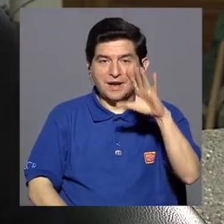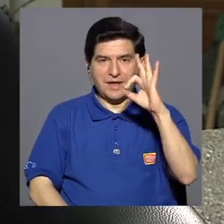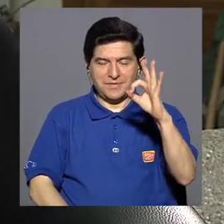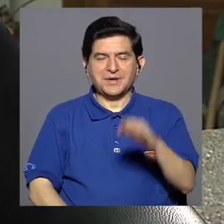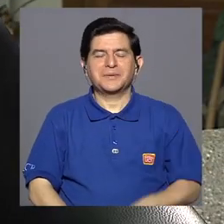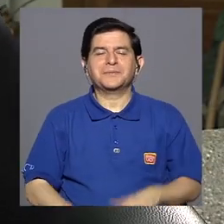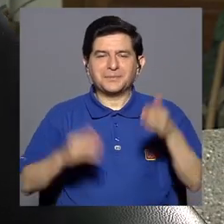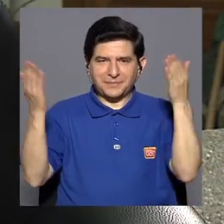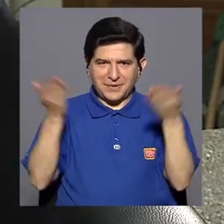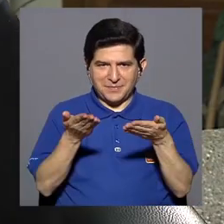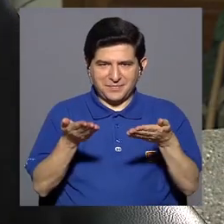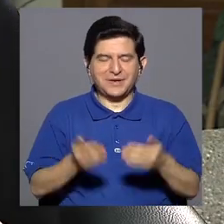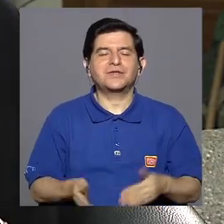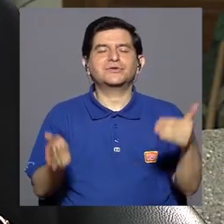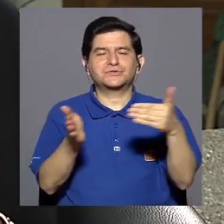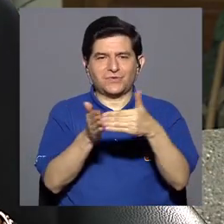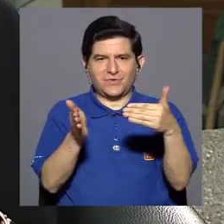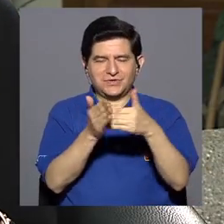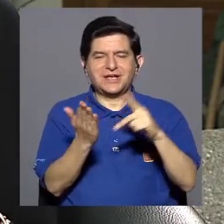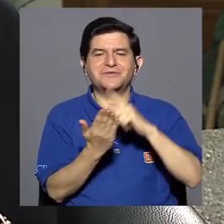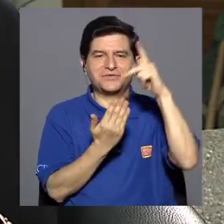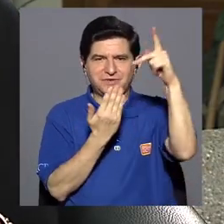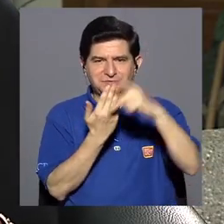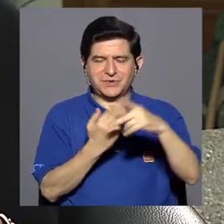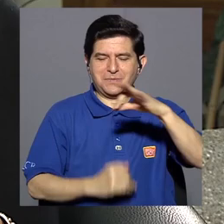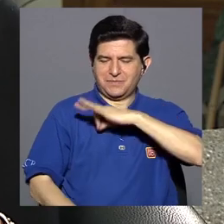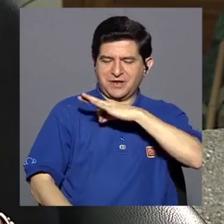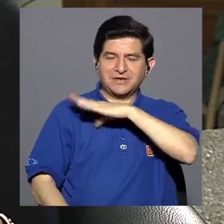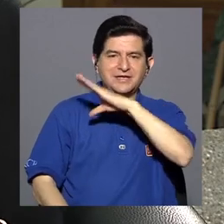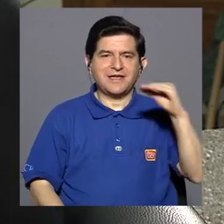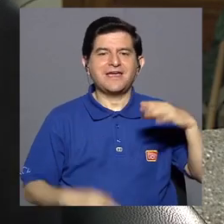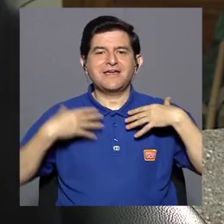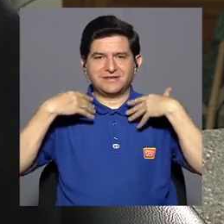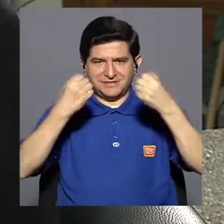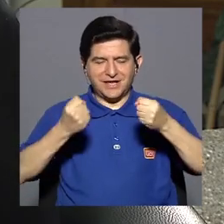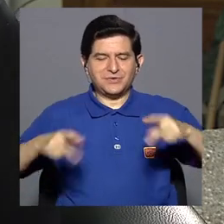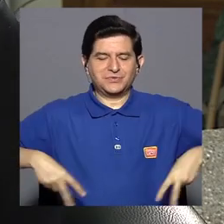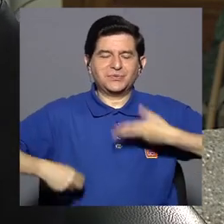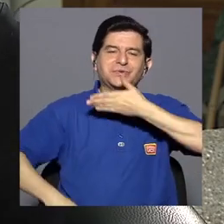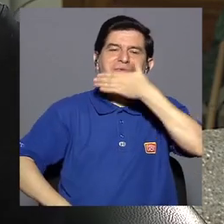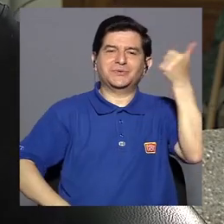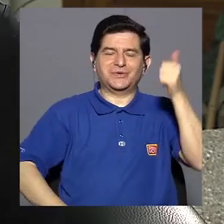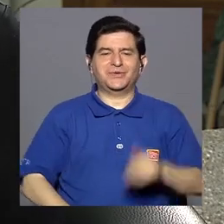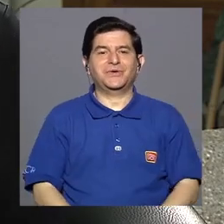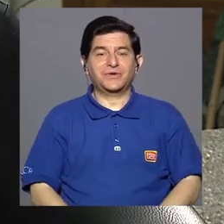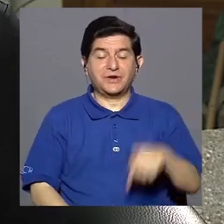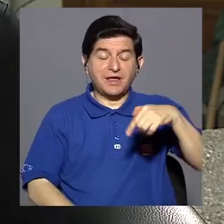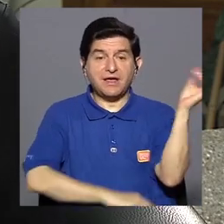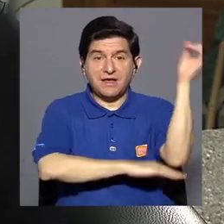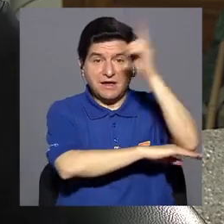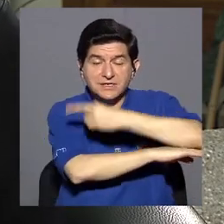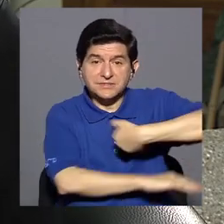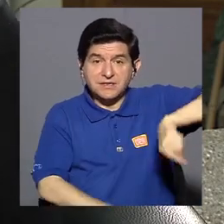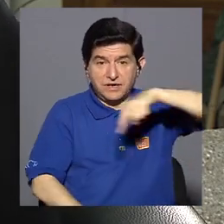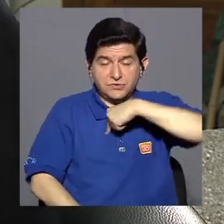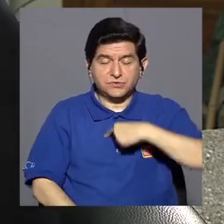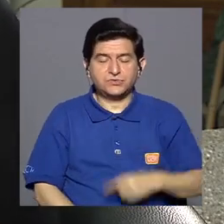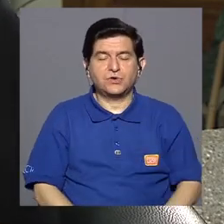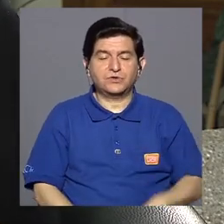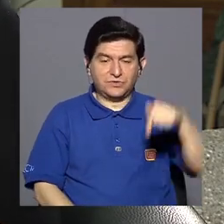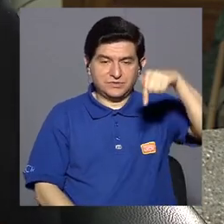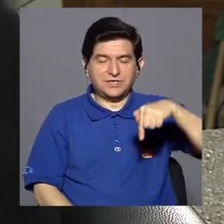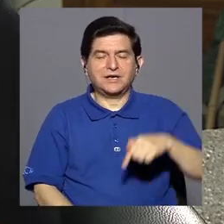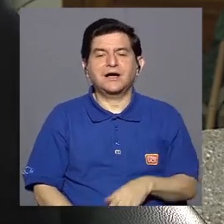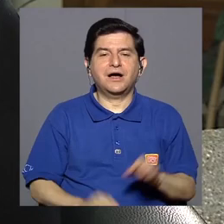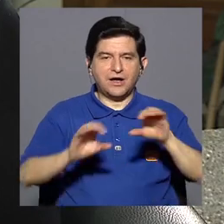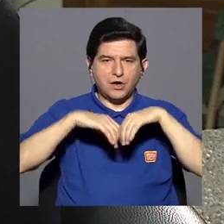Hola, ¿qué tal? bienvenidos y bienvenidas una vez más a su revista de bienestar y salud, vivir mejor. El día de hoy nos encontramos